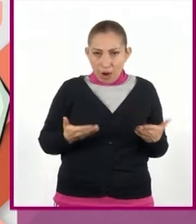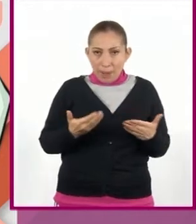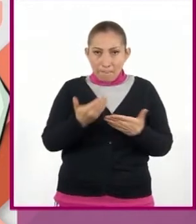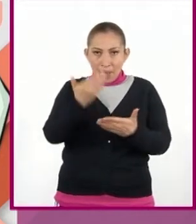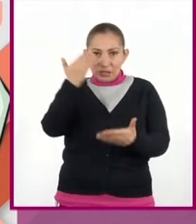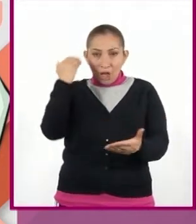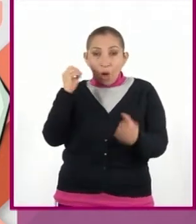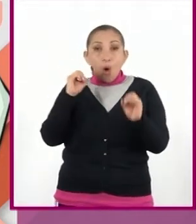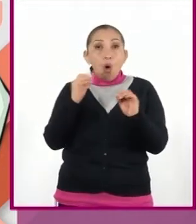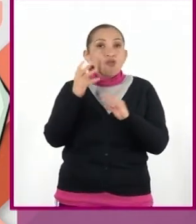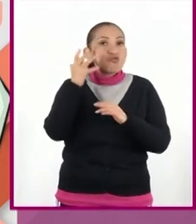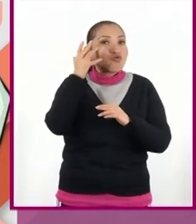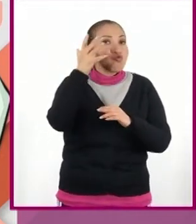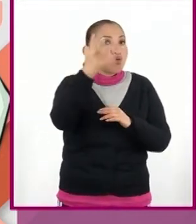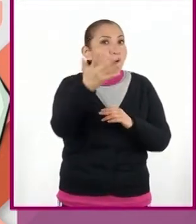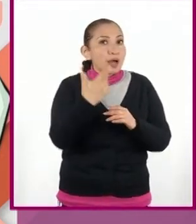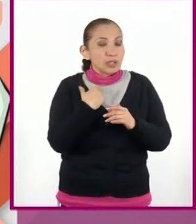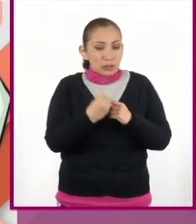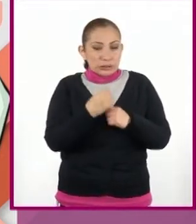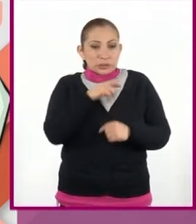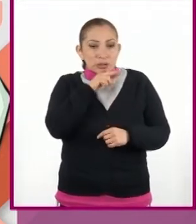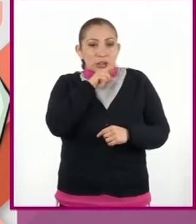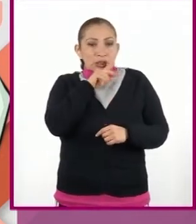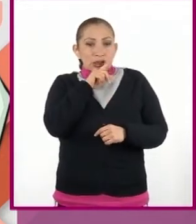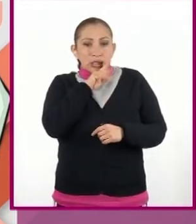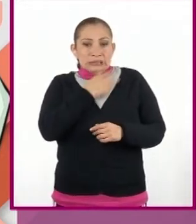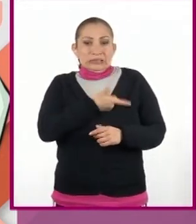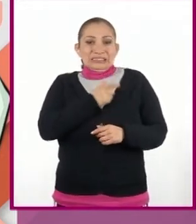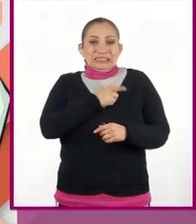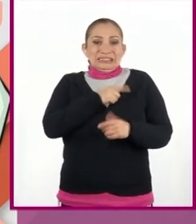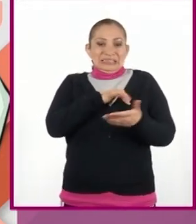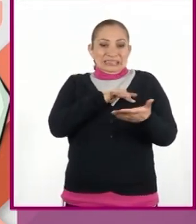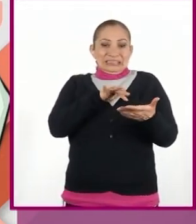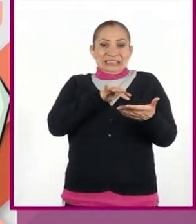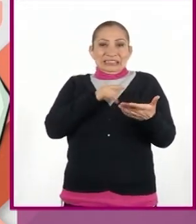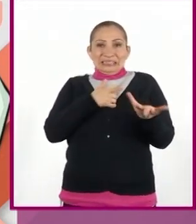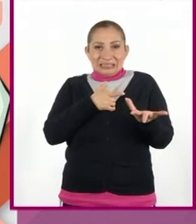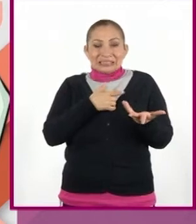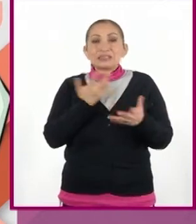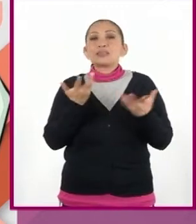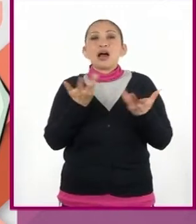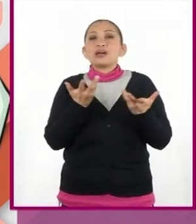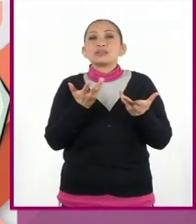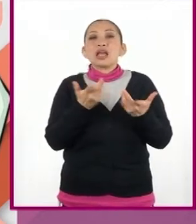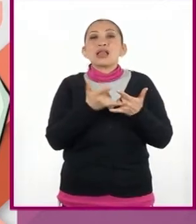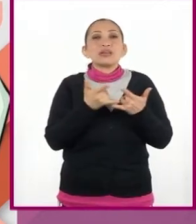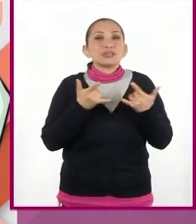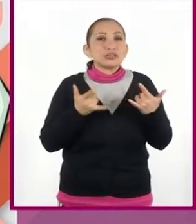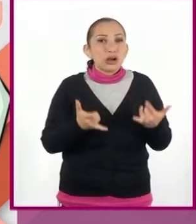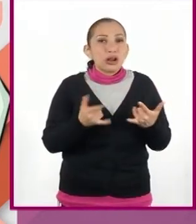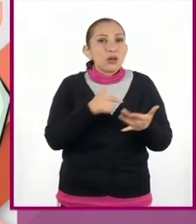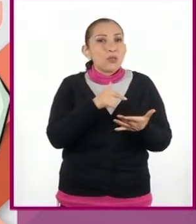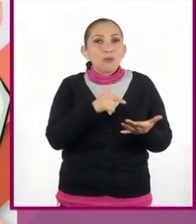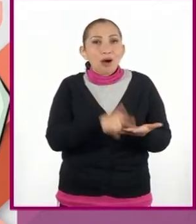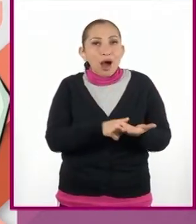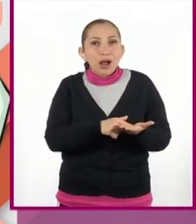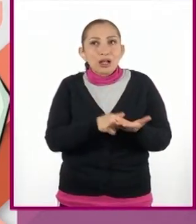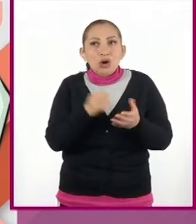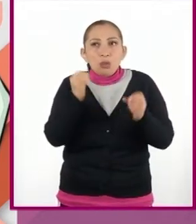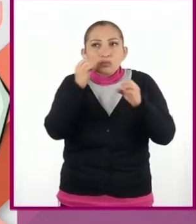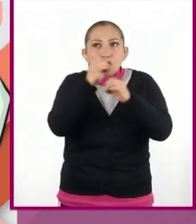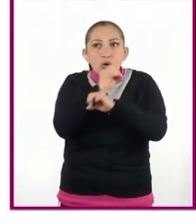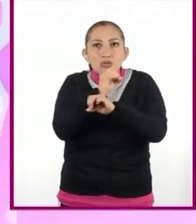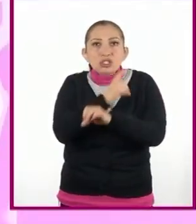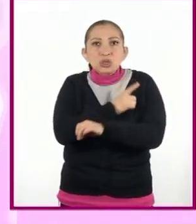pasado o futuro, causando angustia o rechazo en el lector. Suele desarrollarse la historia en lugares lúgubres